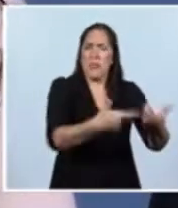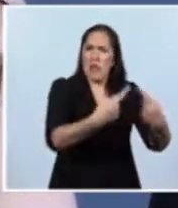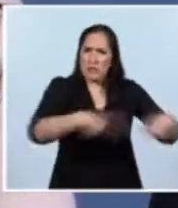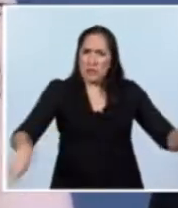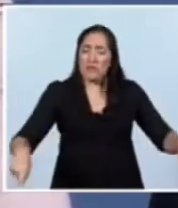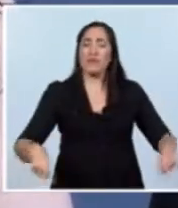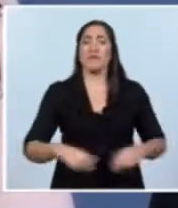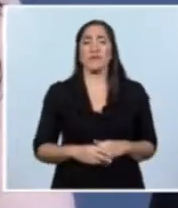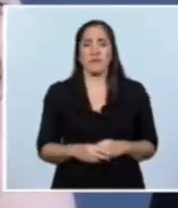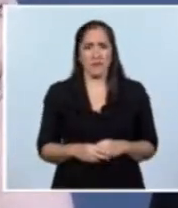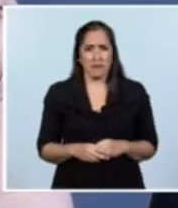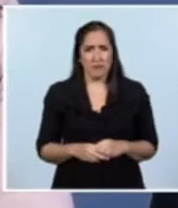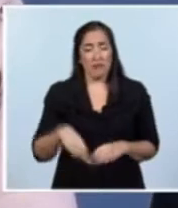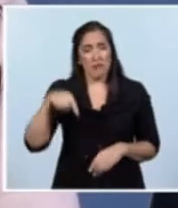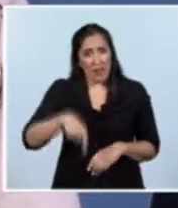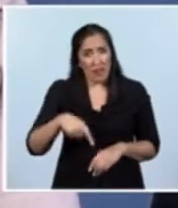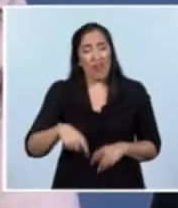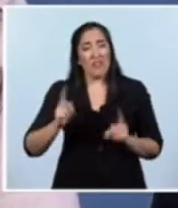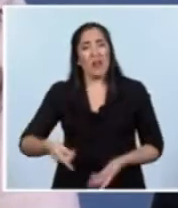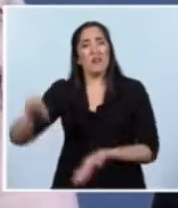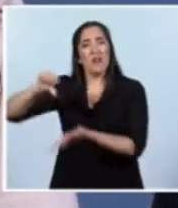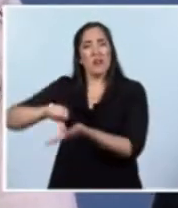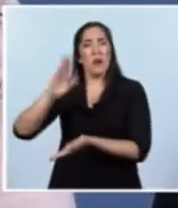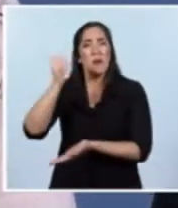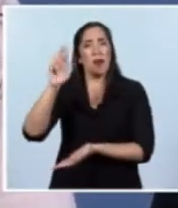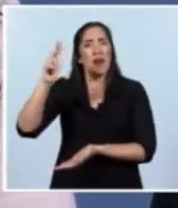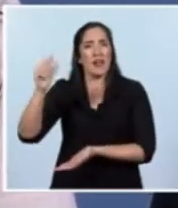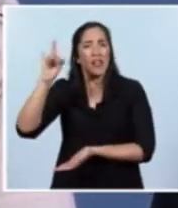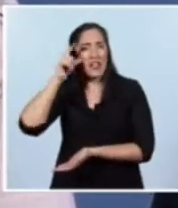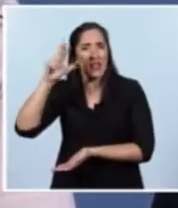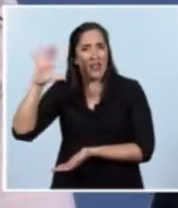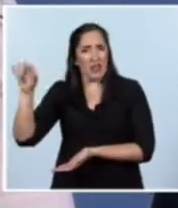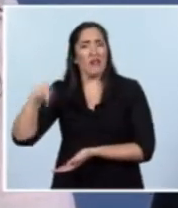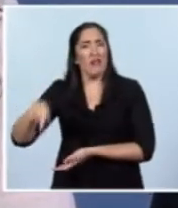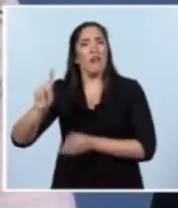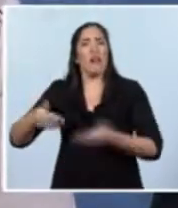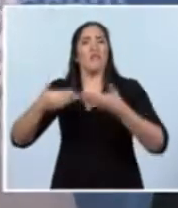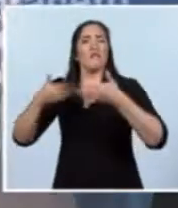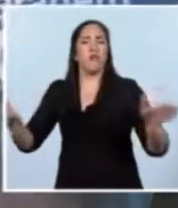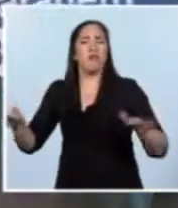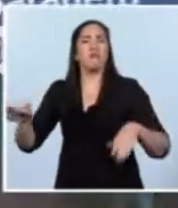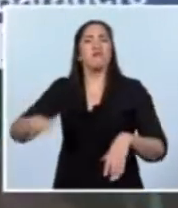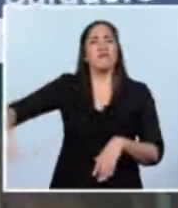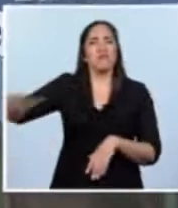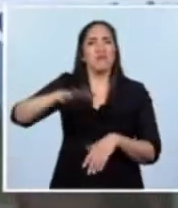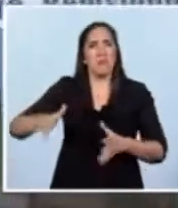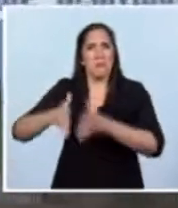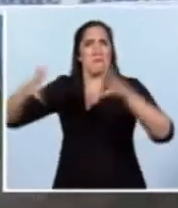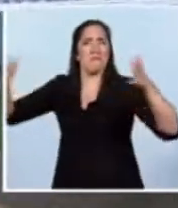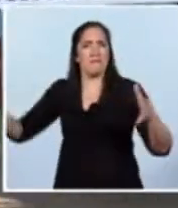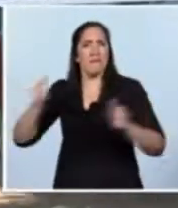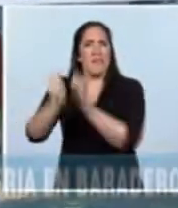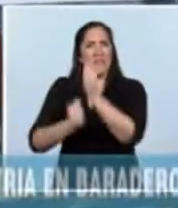hoy en Varadero estamos inaugurando una nueva ampliación de una importantísima